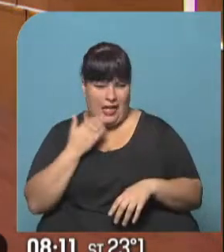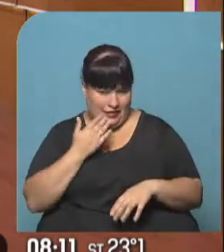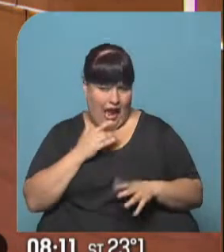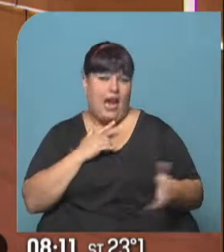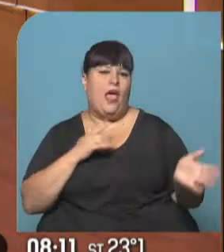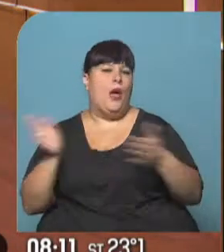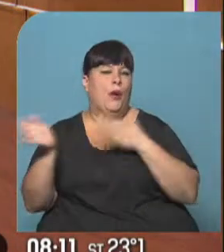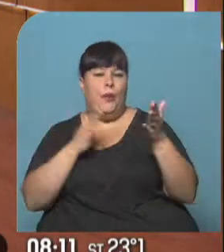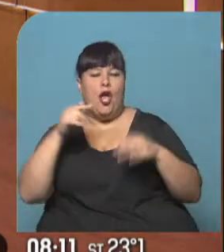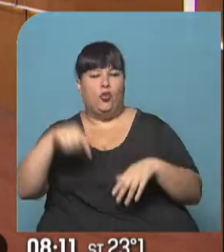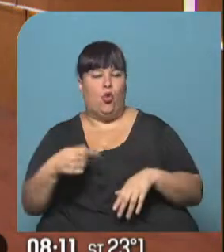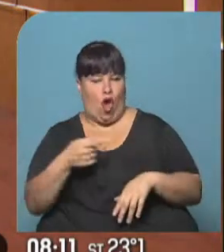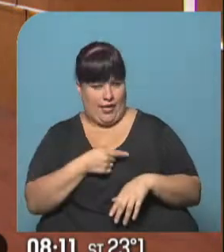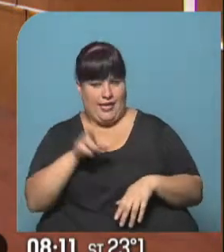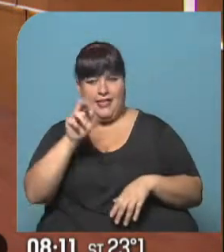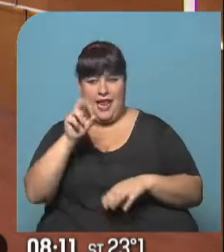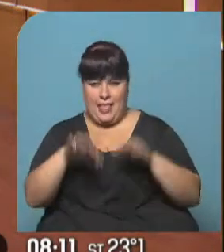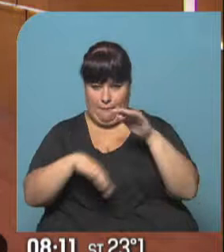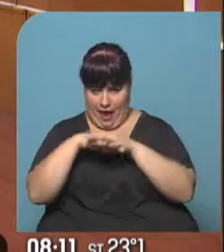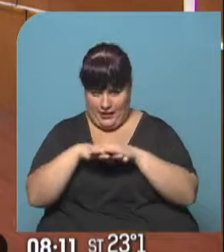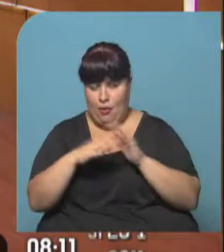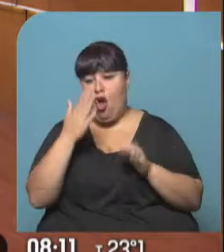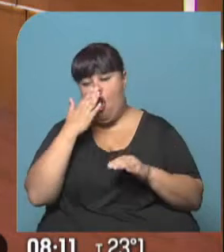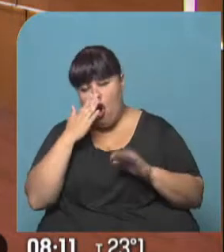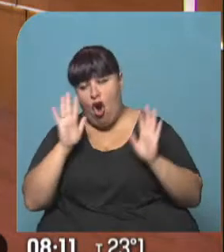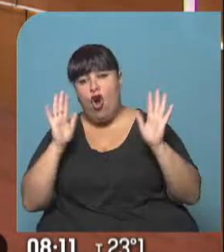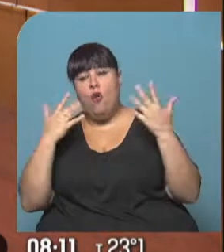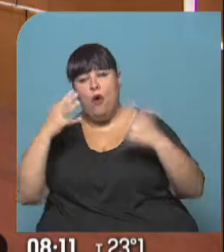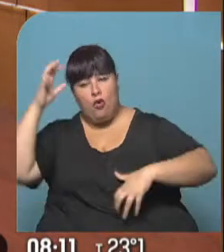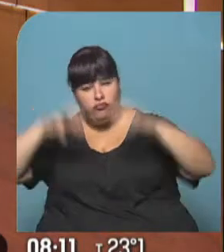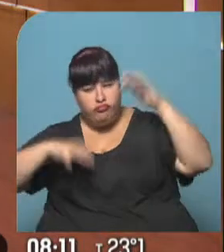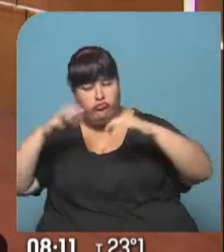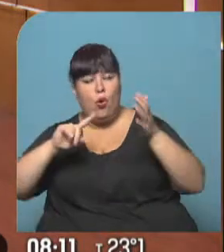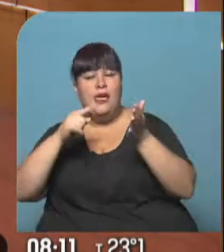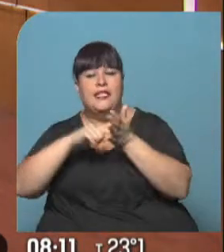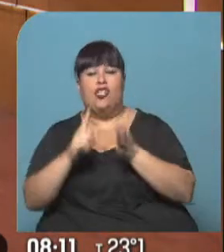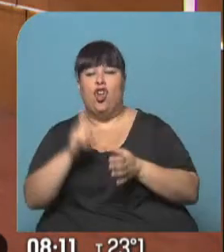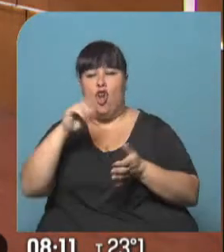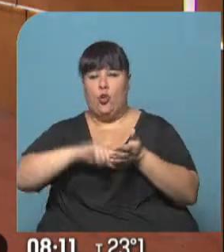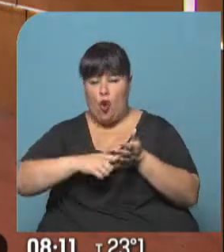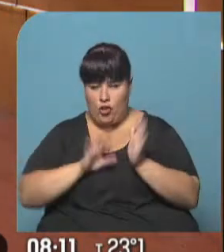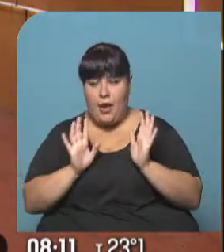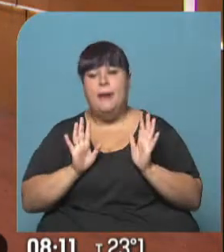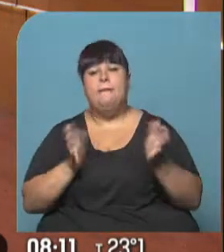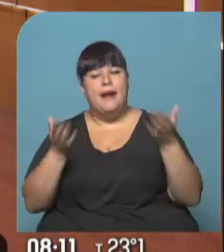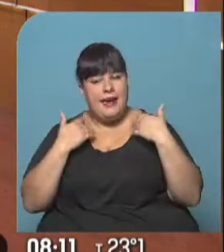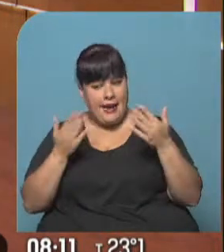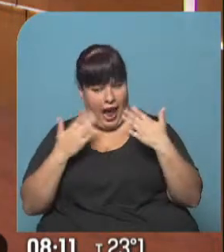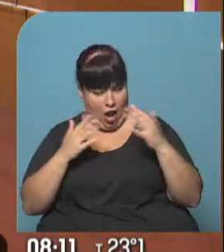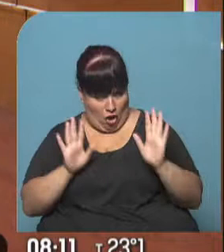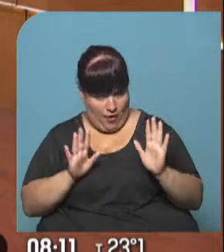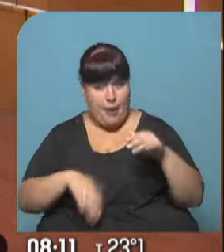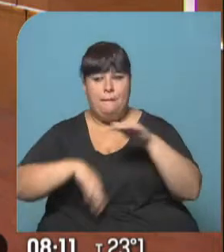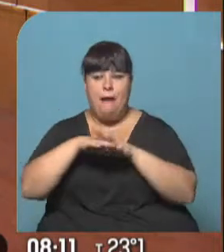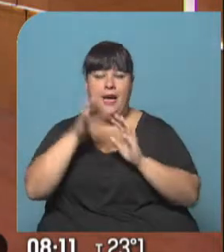con vientos que cambiarán al sudoeste, 30 grados la máxima. En Córdoba todavía la posibilidad de Chaparrones, al igual que en el centro y norte de la provincia de Buenos Aires, pero con calor intenso,